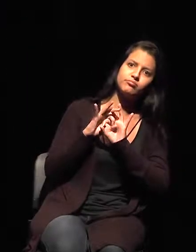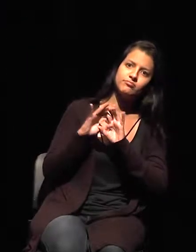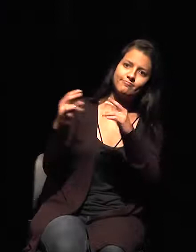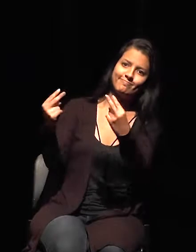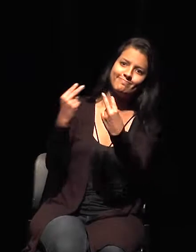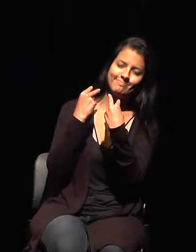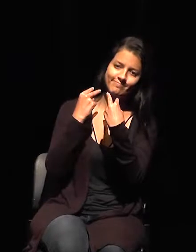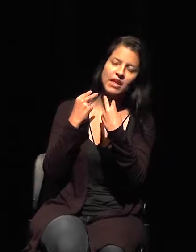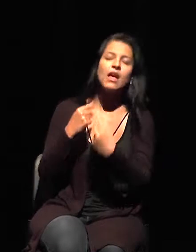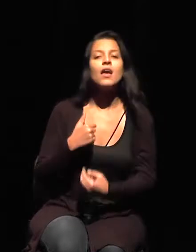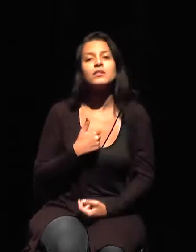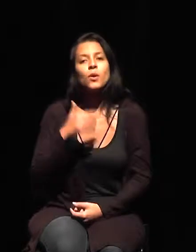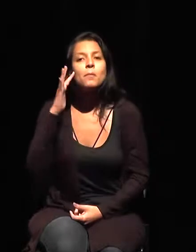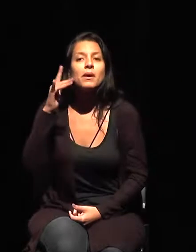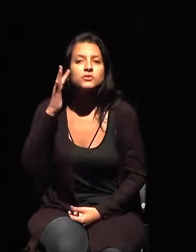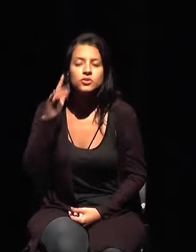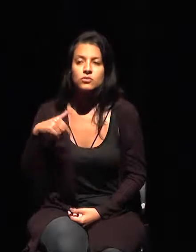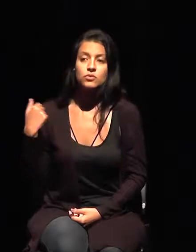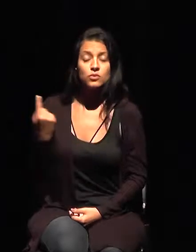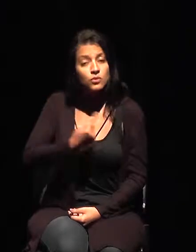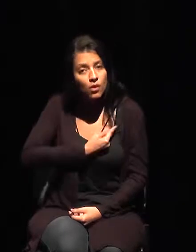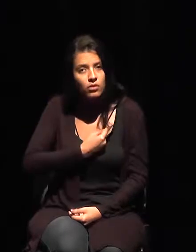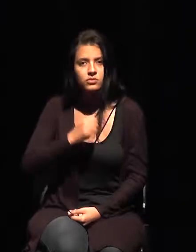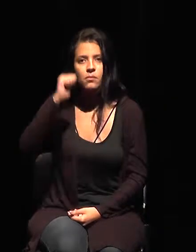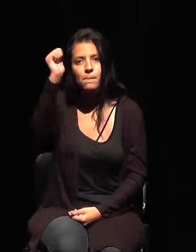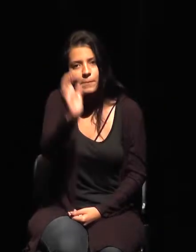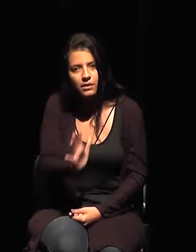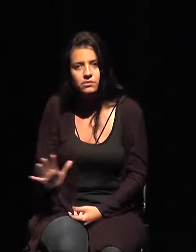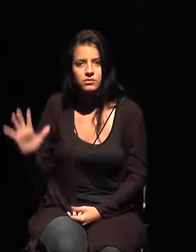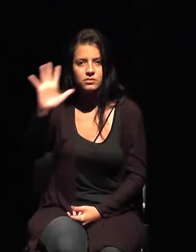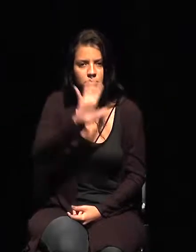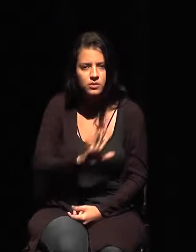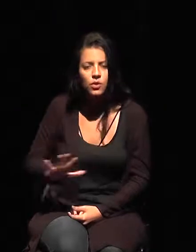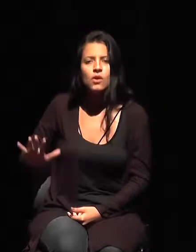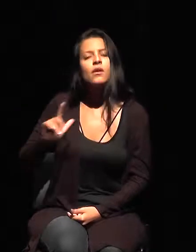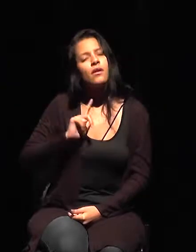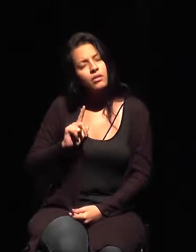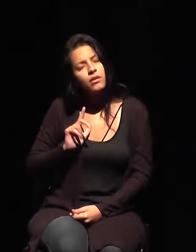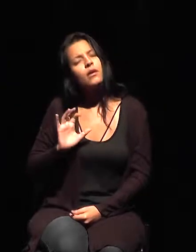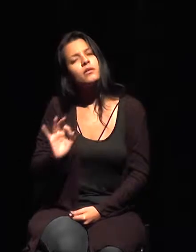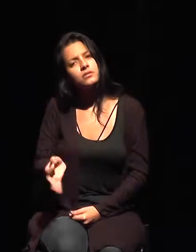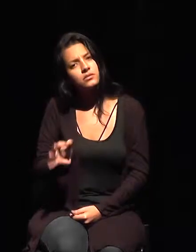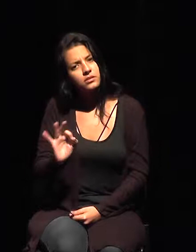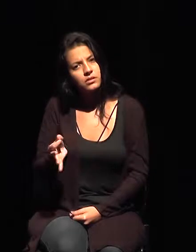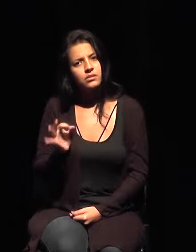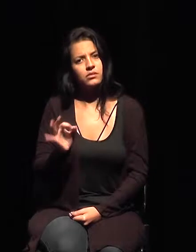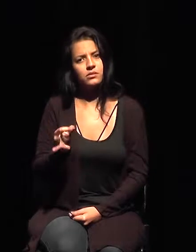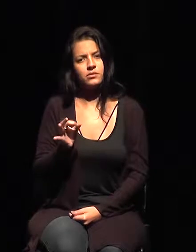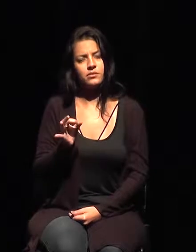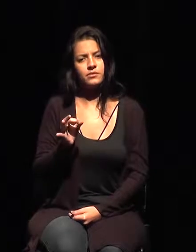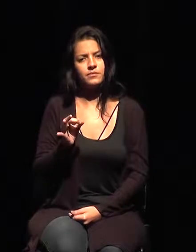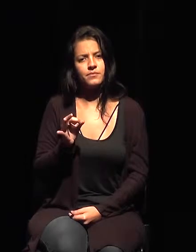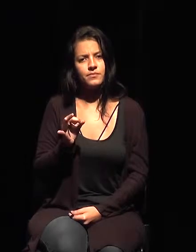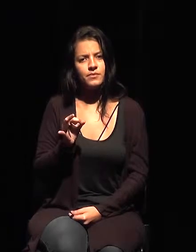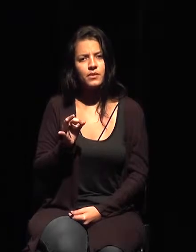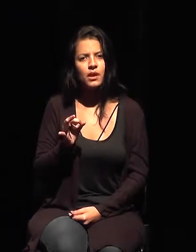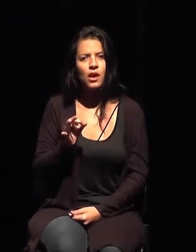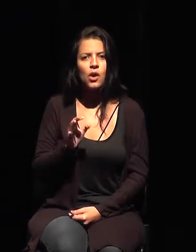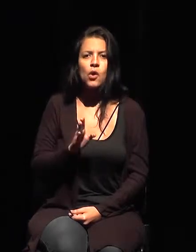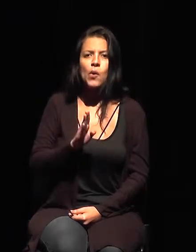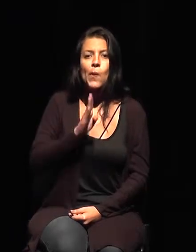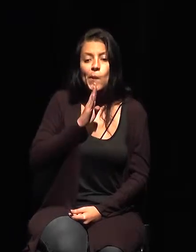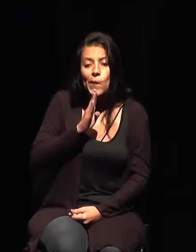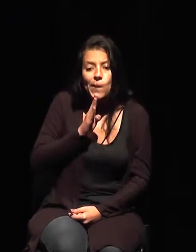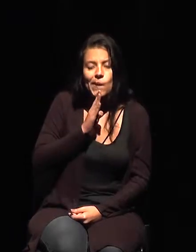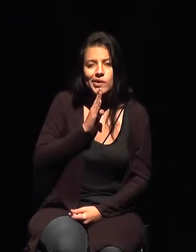a la misma medida que cuando nos encontramos y nos ponemos en contacto con esa